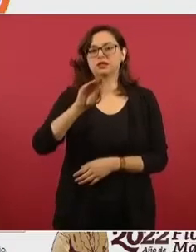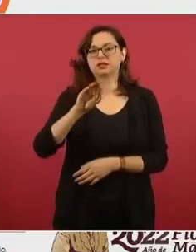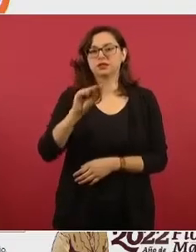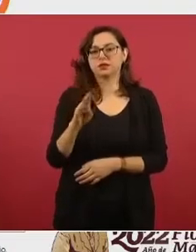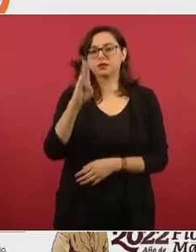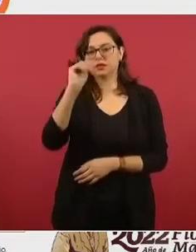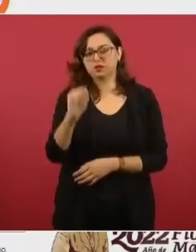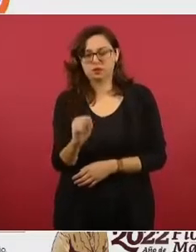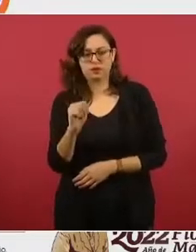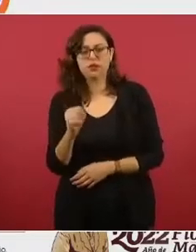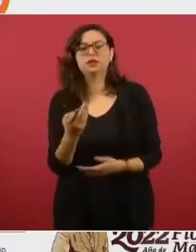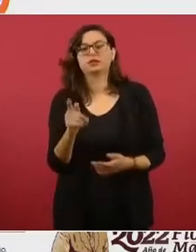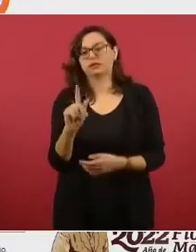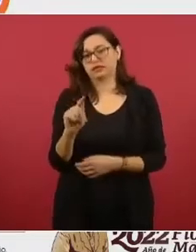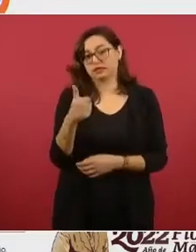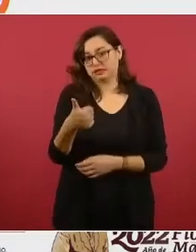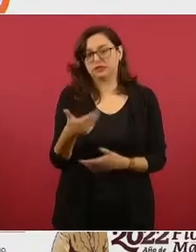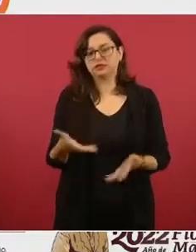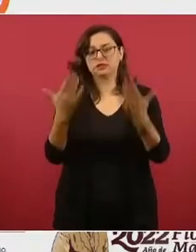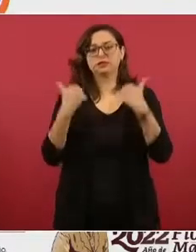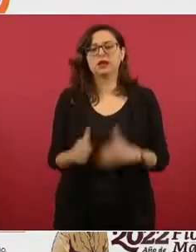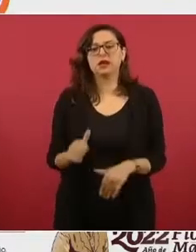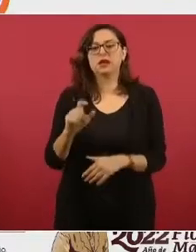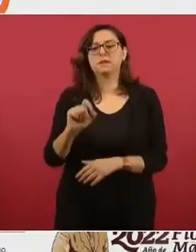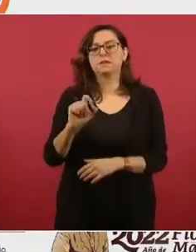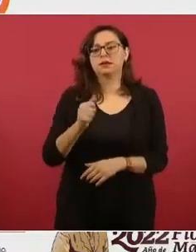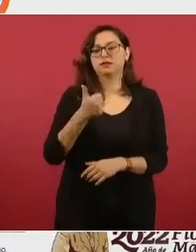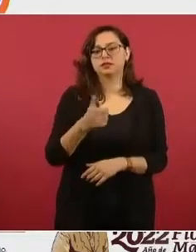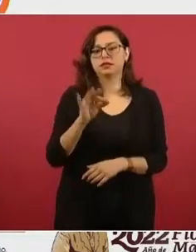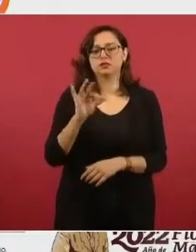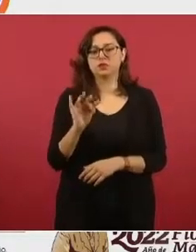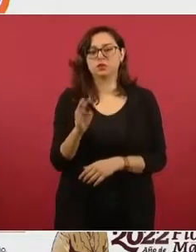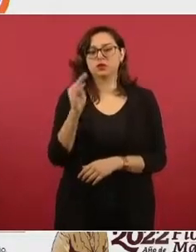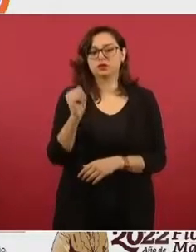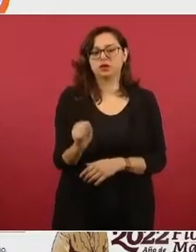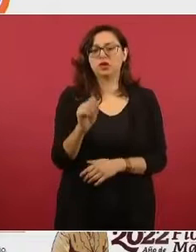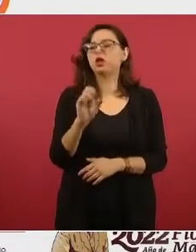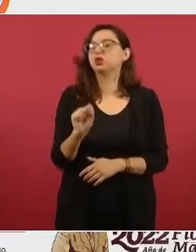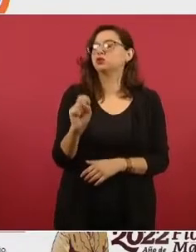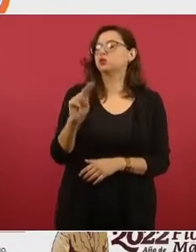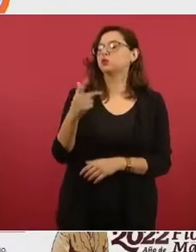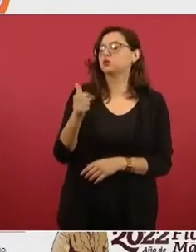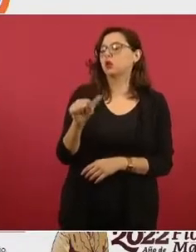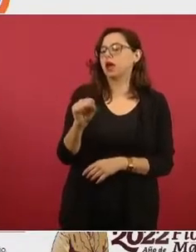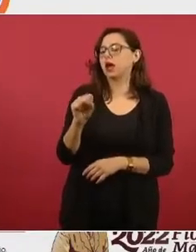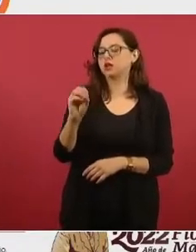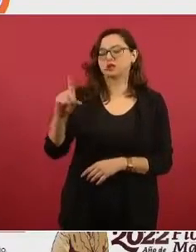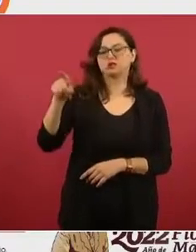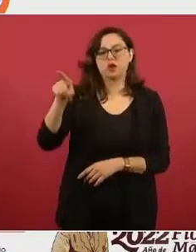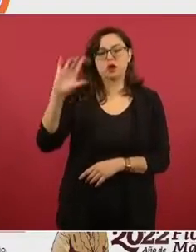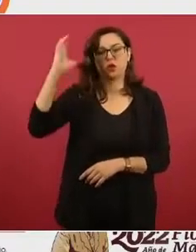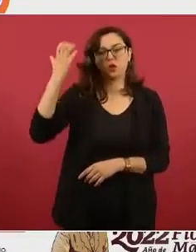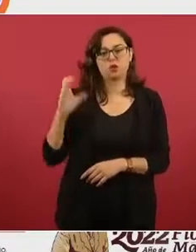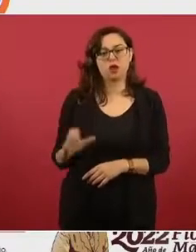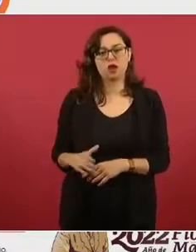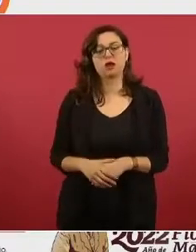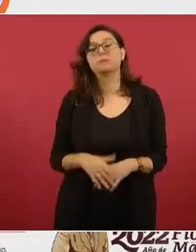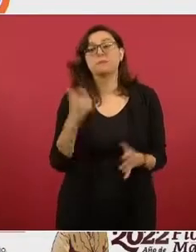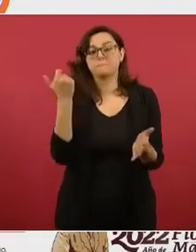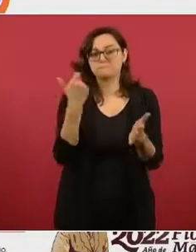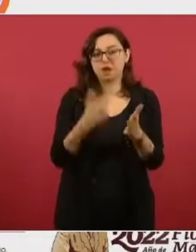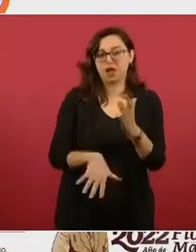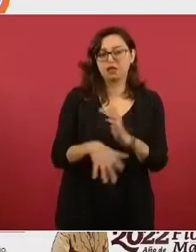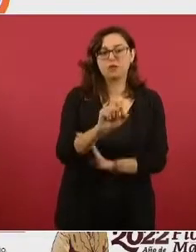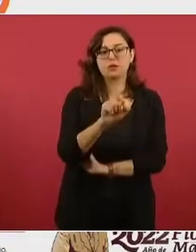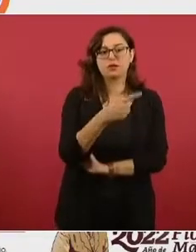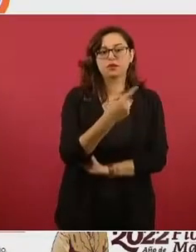Hermosillo, Sonora y 26.49 de su gaso de Culiacán, Sinaloa. Las más baratas del diésel,